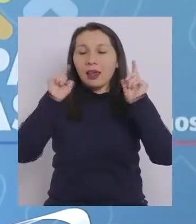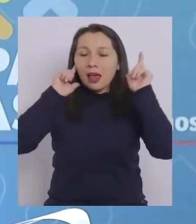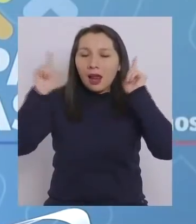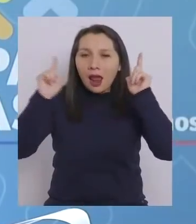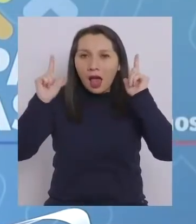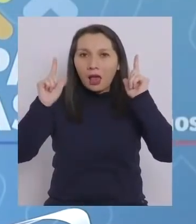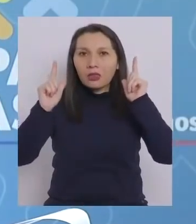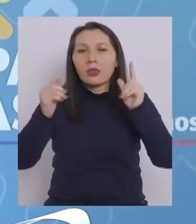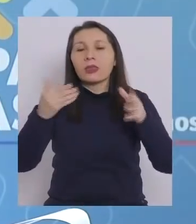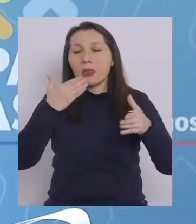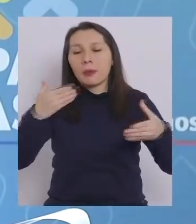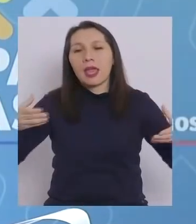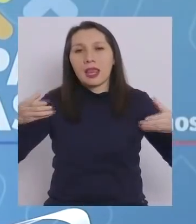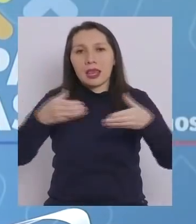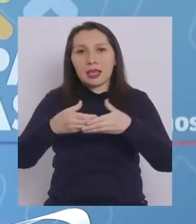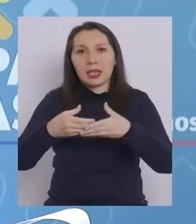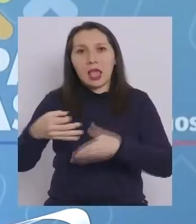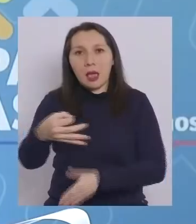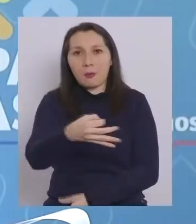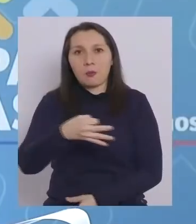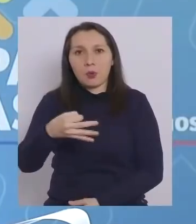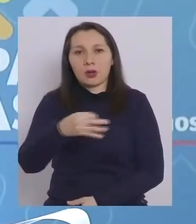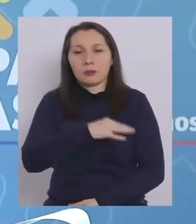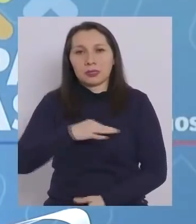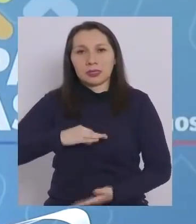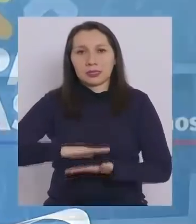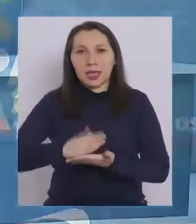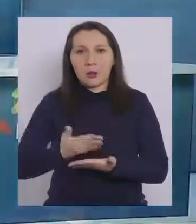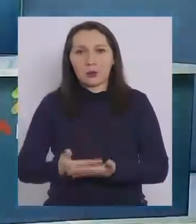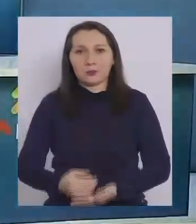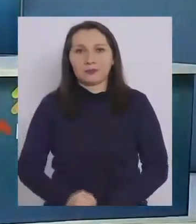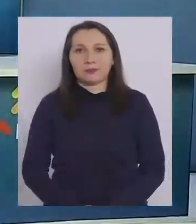y al equipo de La Moneda y del Minsal.